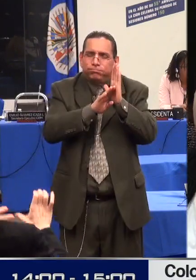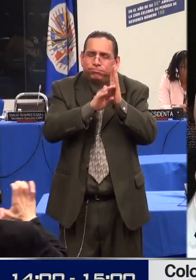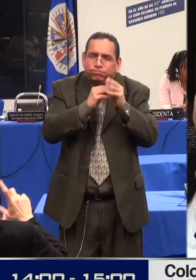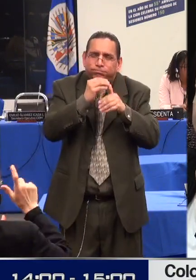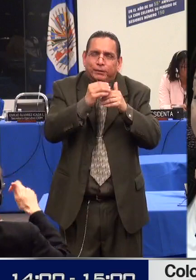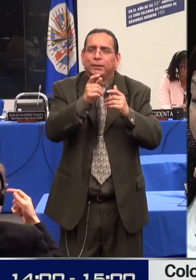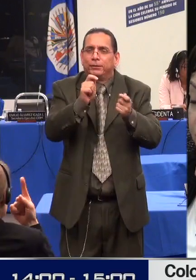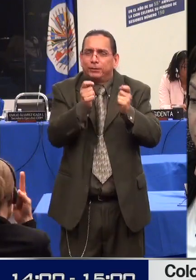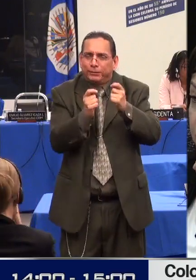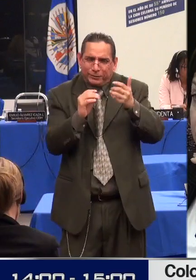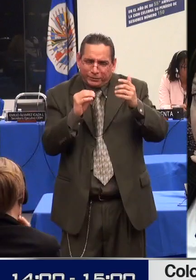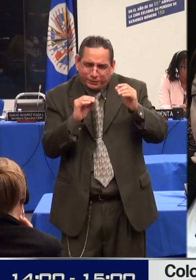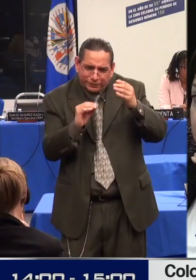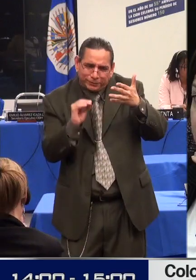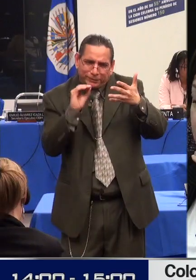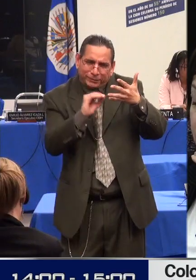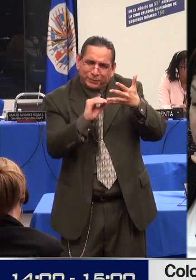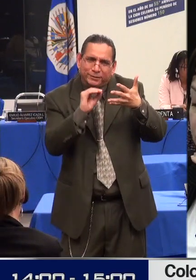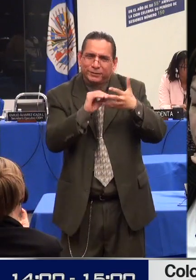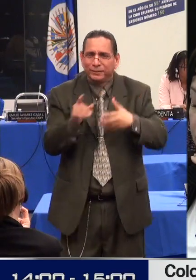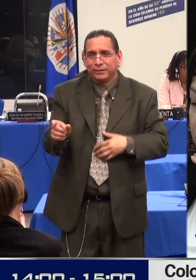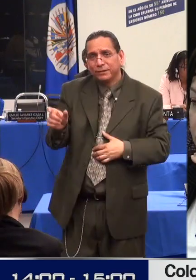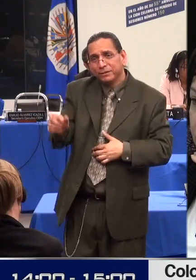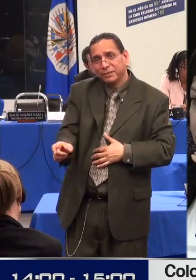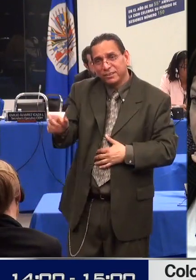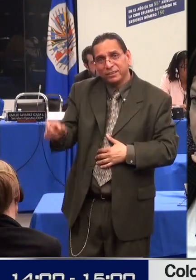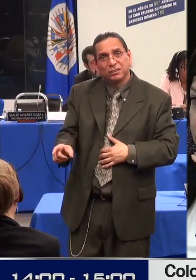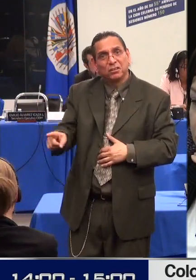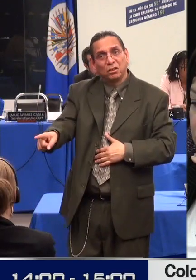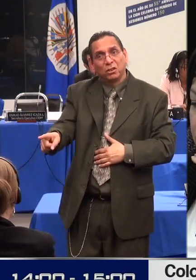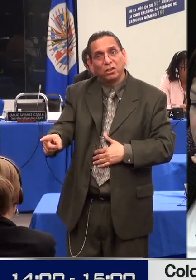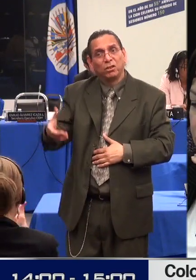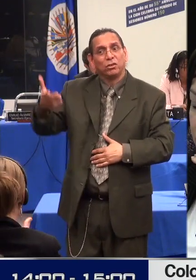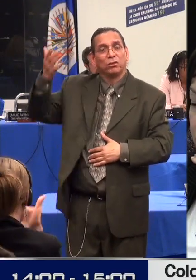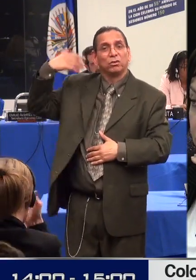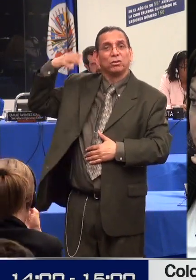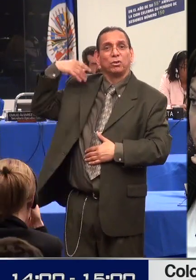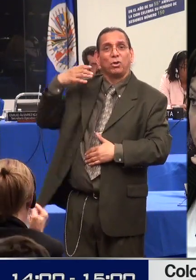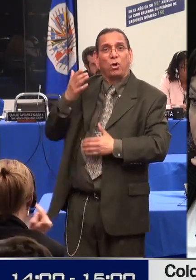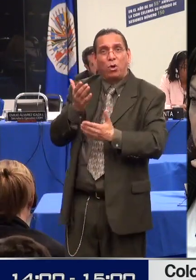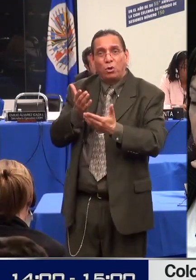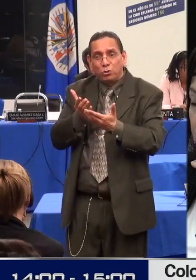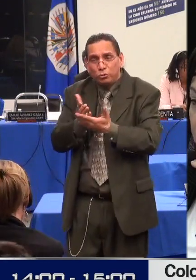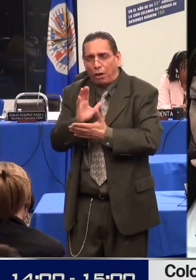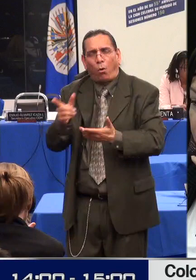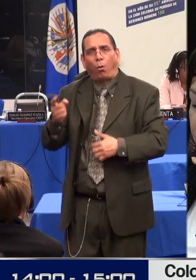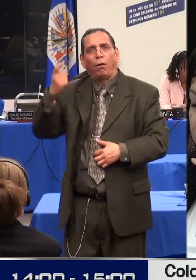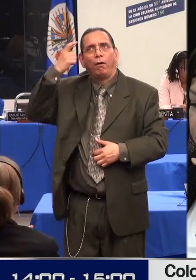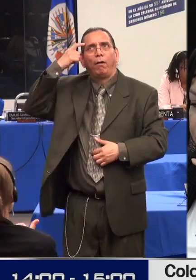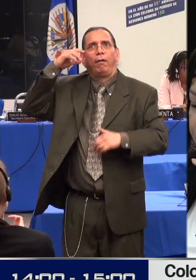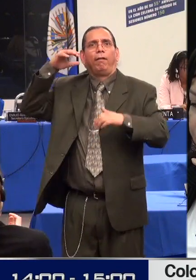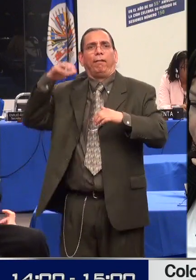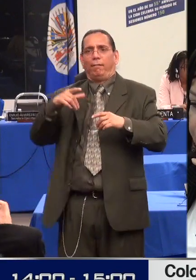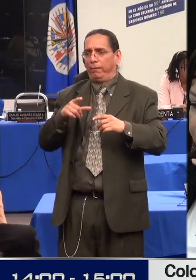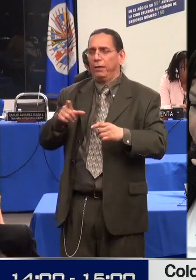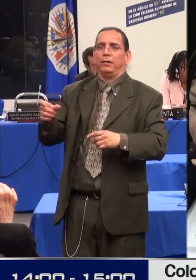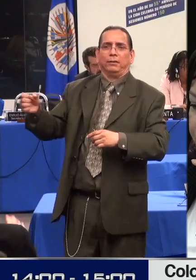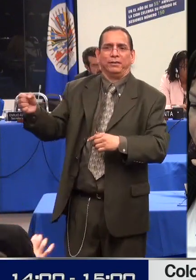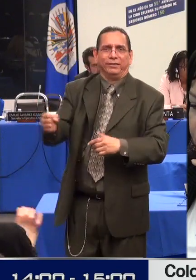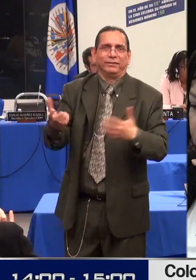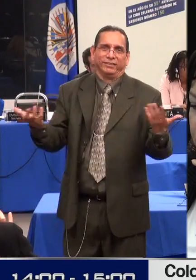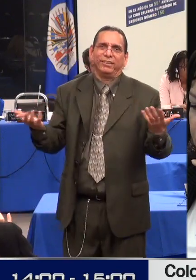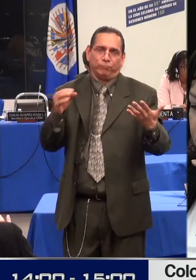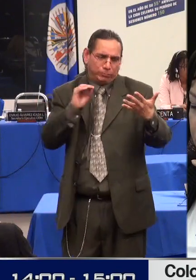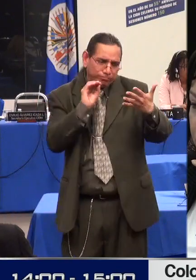y los requisitos en los que podría llevarse a cabo el procedimiento por consentimiento sustituido e informado. No obstante, advierte la Corte